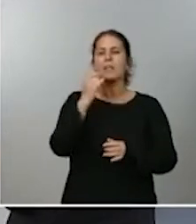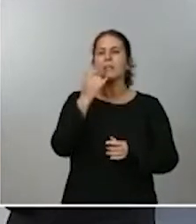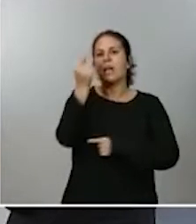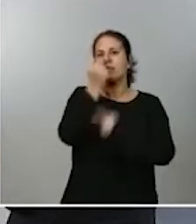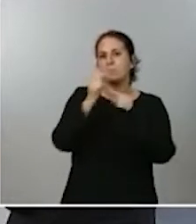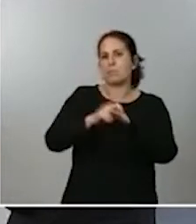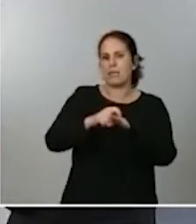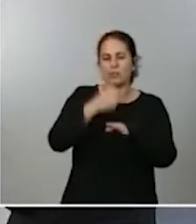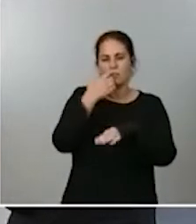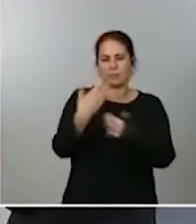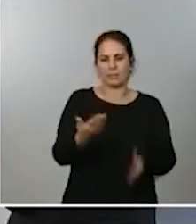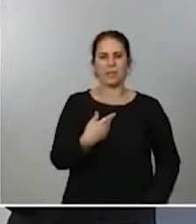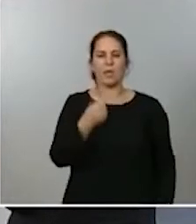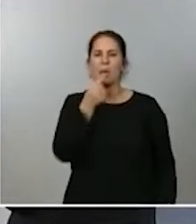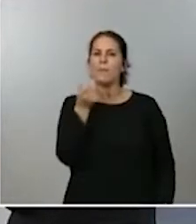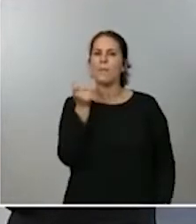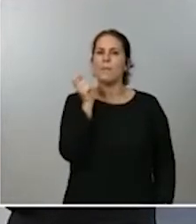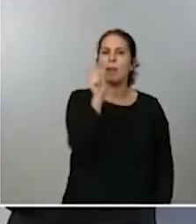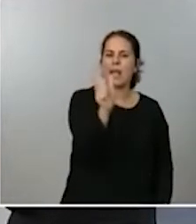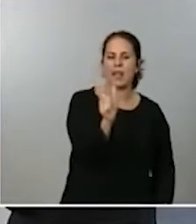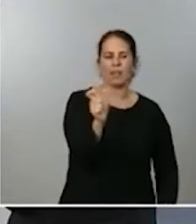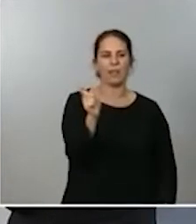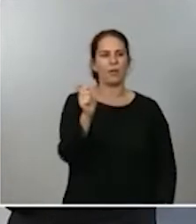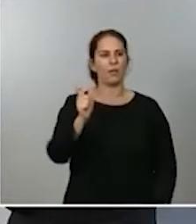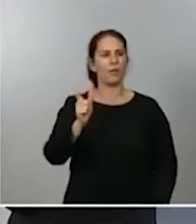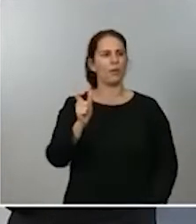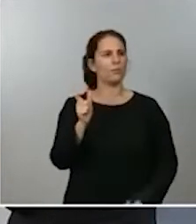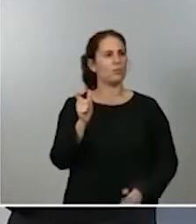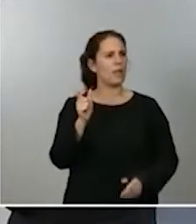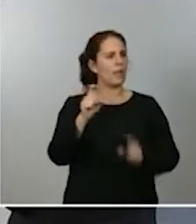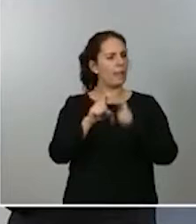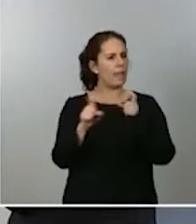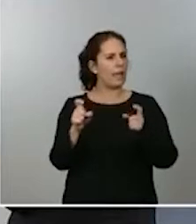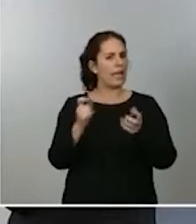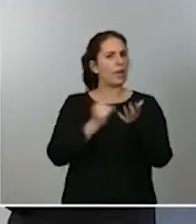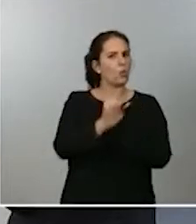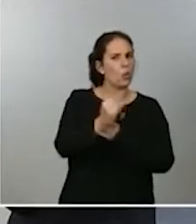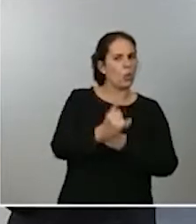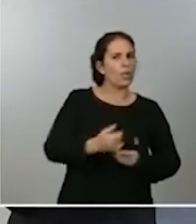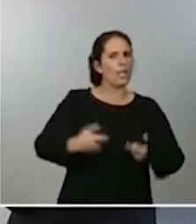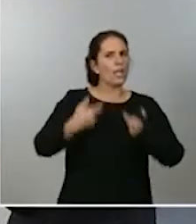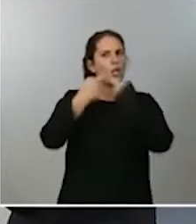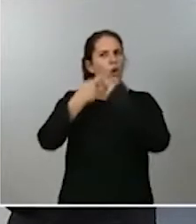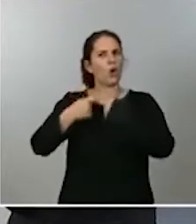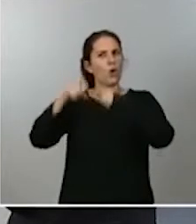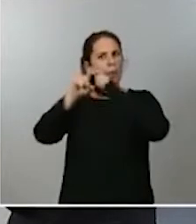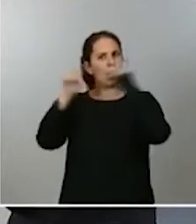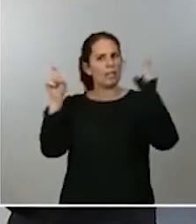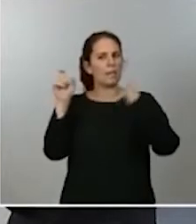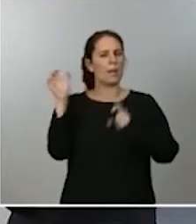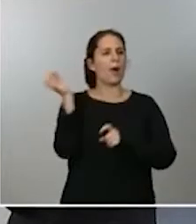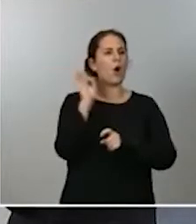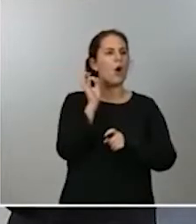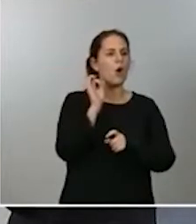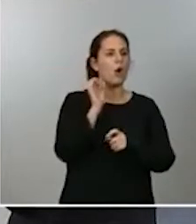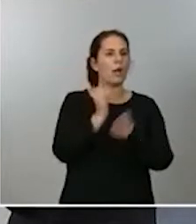precios entre el agricultor y su cooperativa o entre los agricultores y la hostelería y la restauración muchas gracias